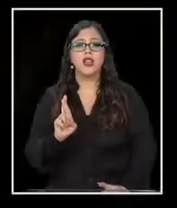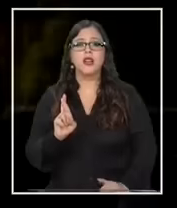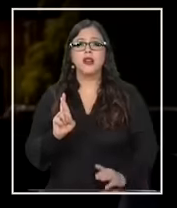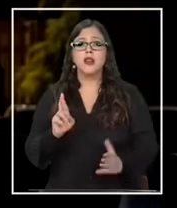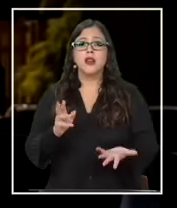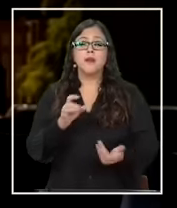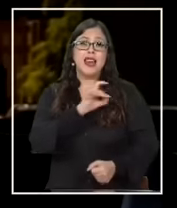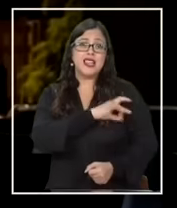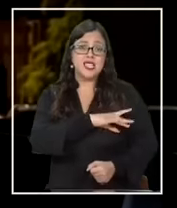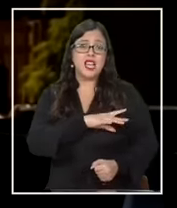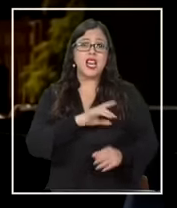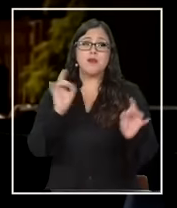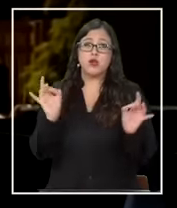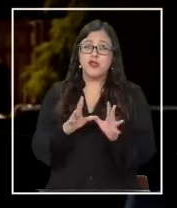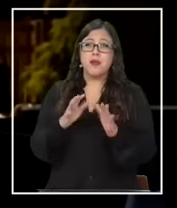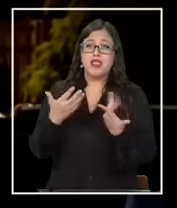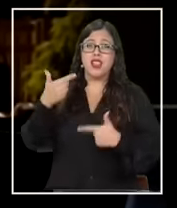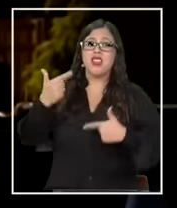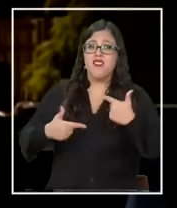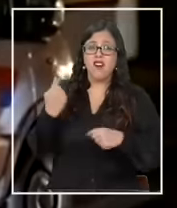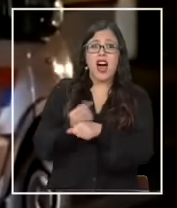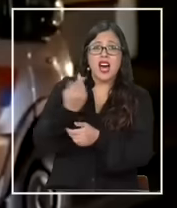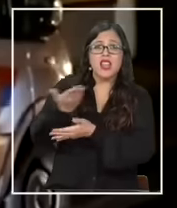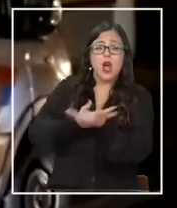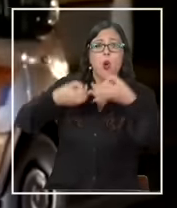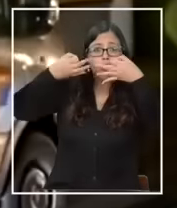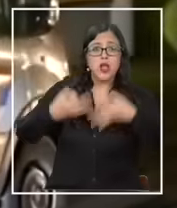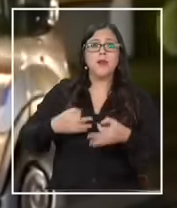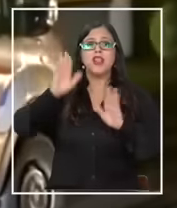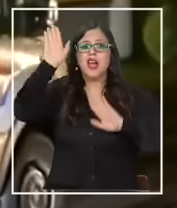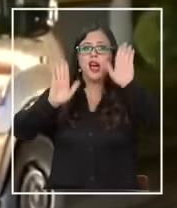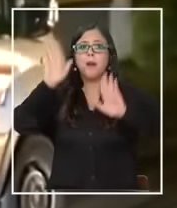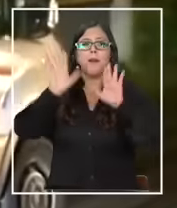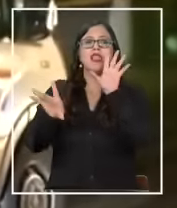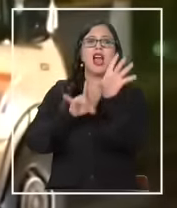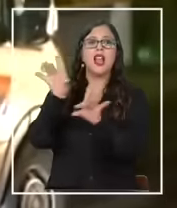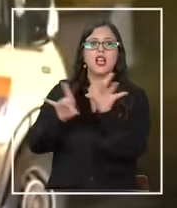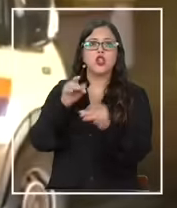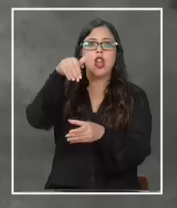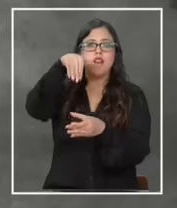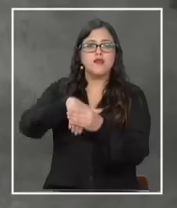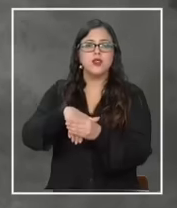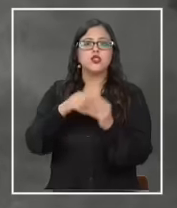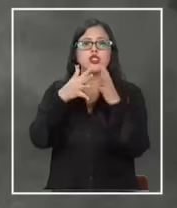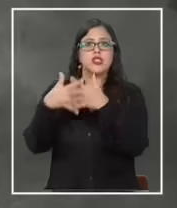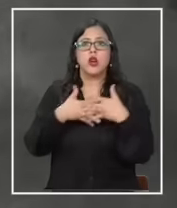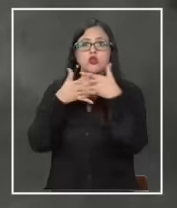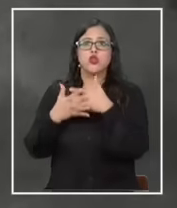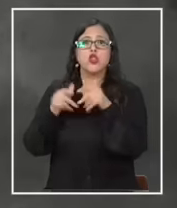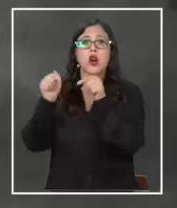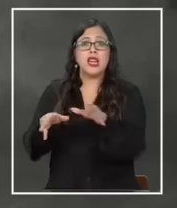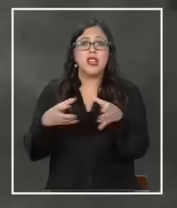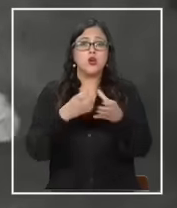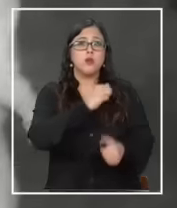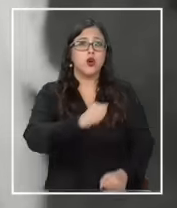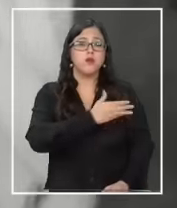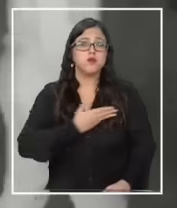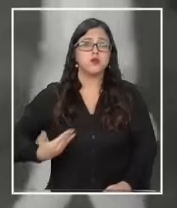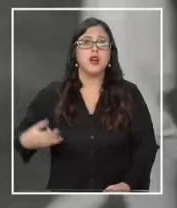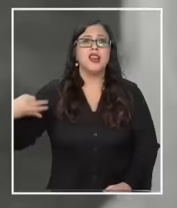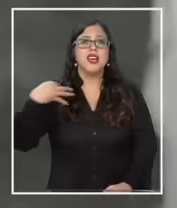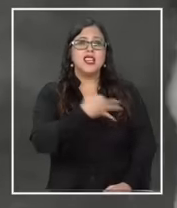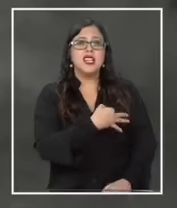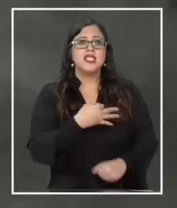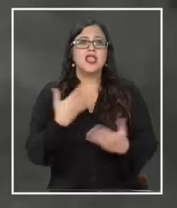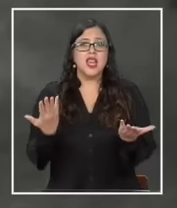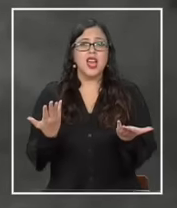debate justo en medio de la campaña electoral en Estados Unidos, desde la oposición se apunta a las responsabilidades del gobierno en